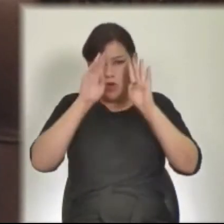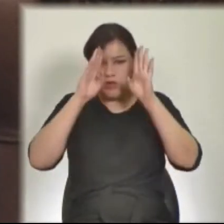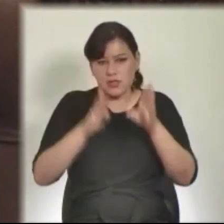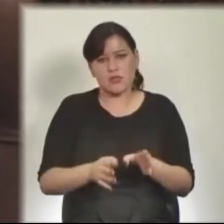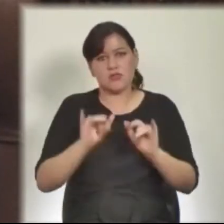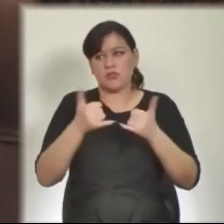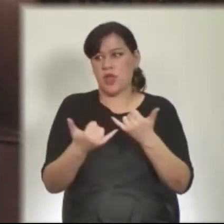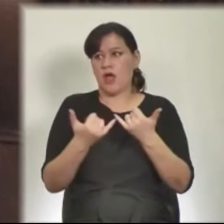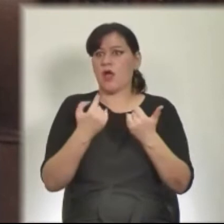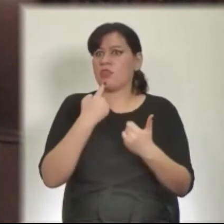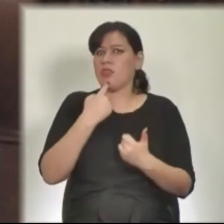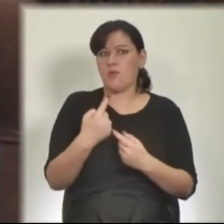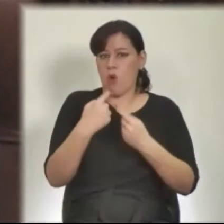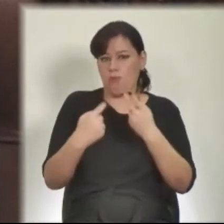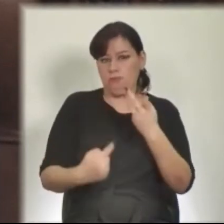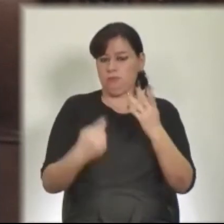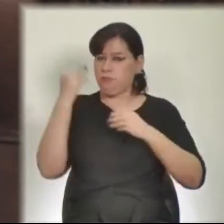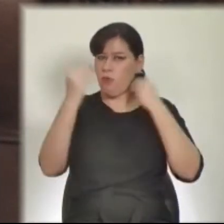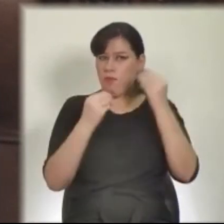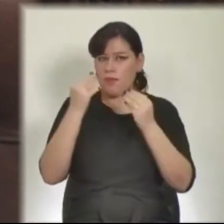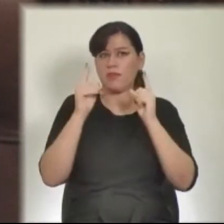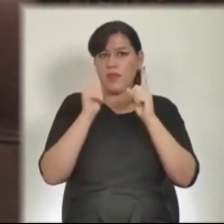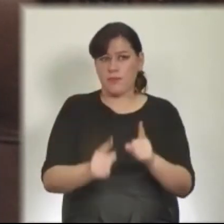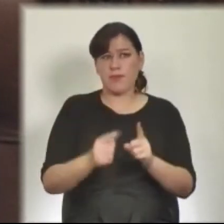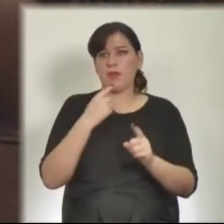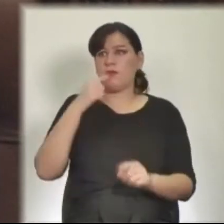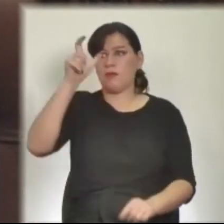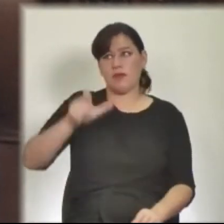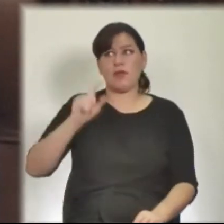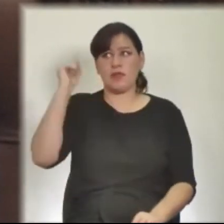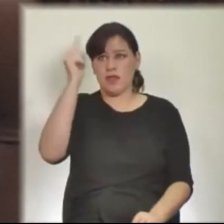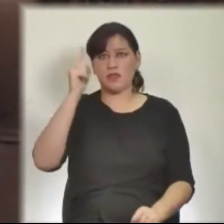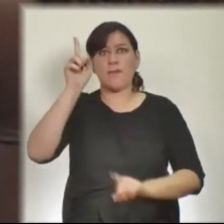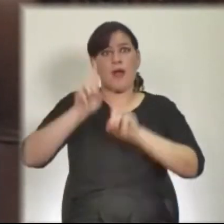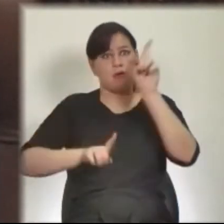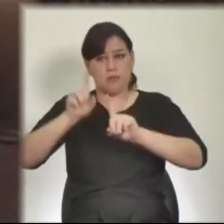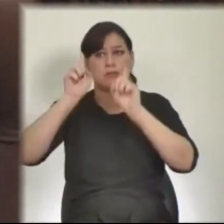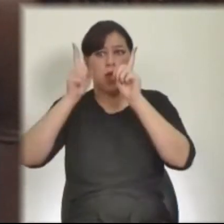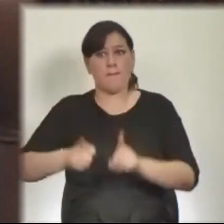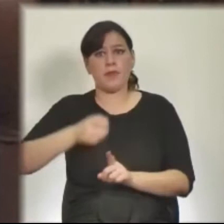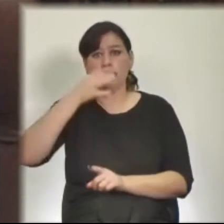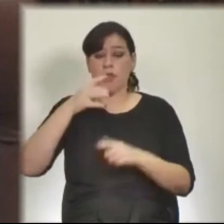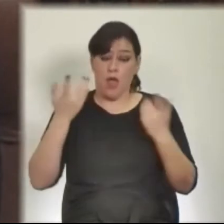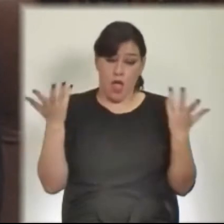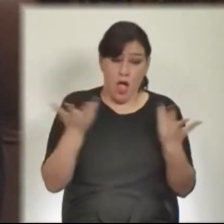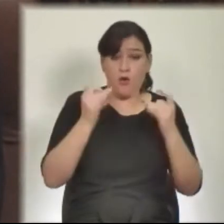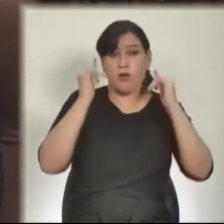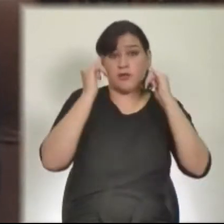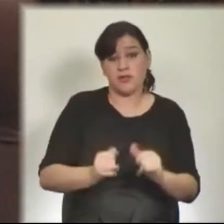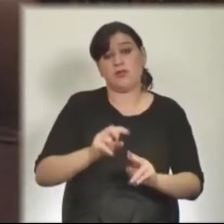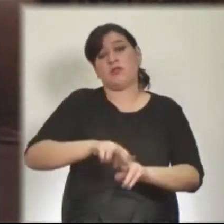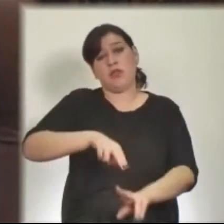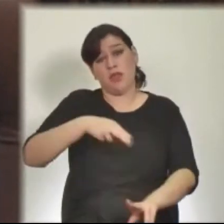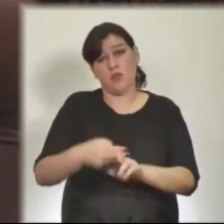policial. También lo hizo Amnistía Internacional y la unanimidad de la Academia. Hoy ratificamos nuestra discrepancia con esa